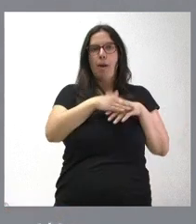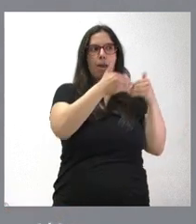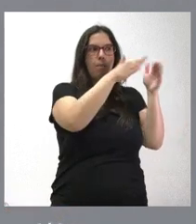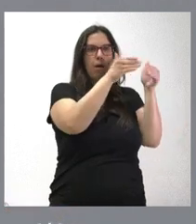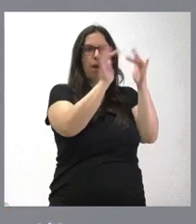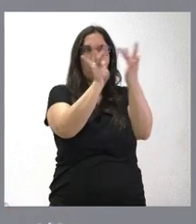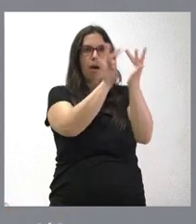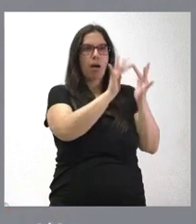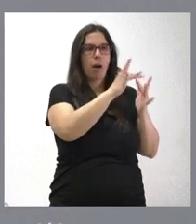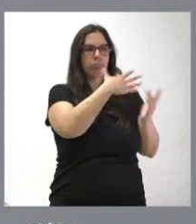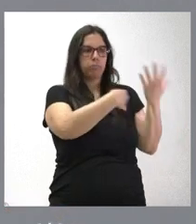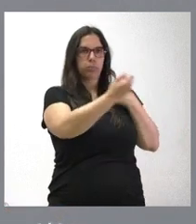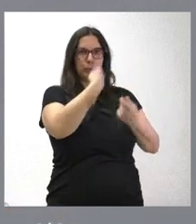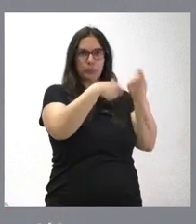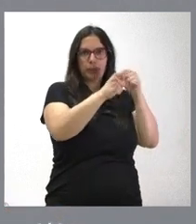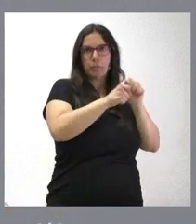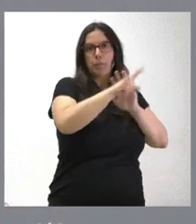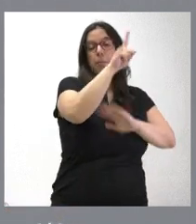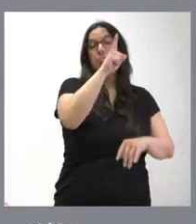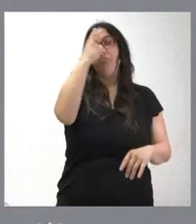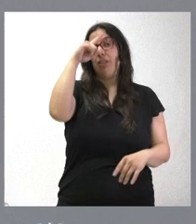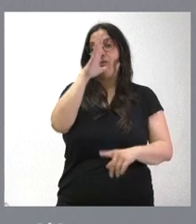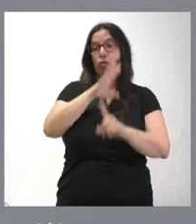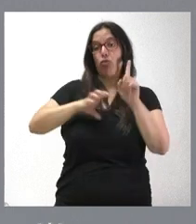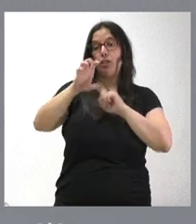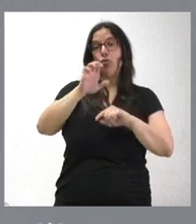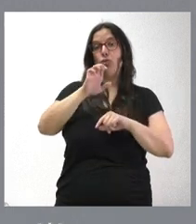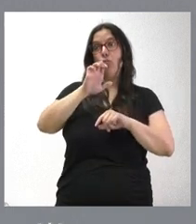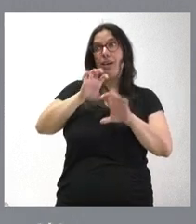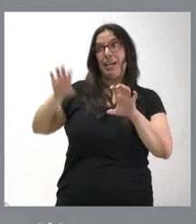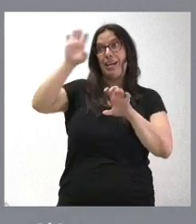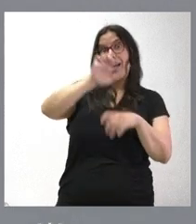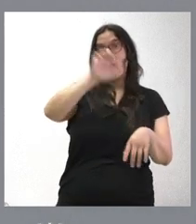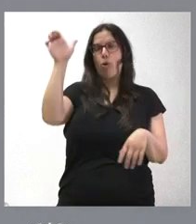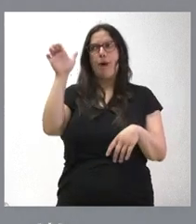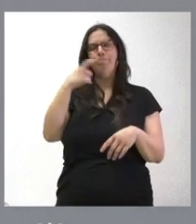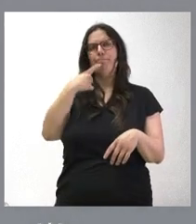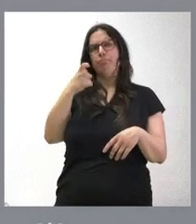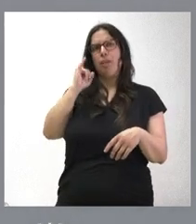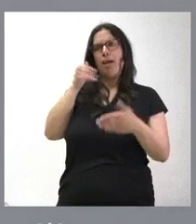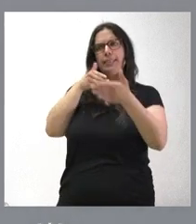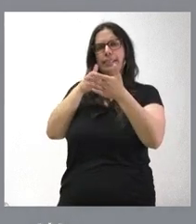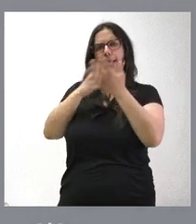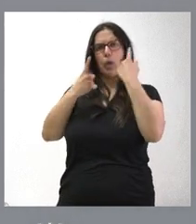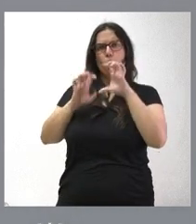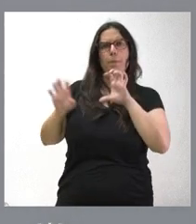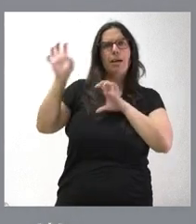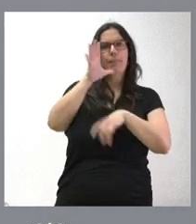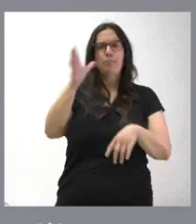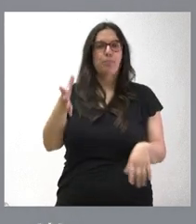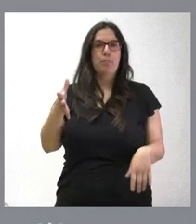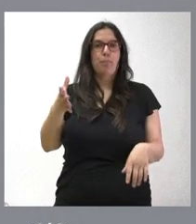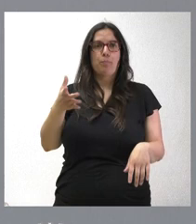comunidad en un contexto donde saben ustedes que el mercado europeo tiene algunas dificultades con algunos países con escaso